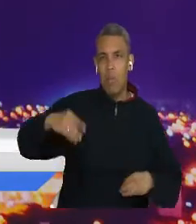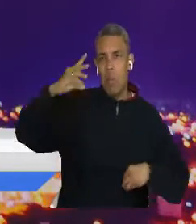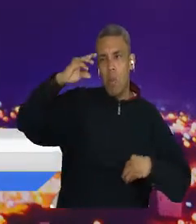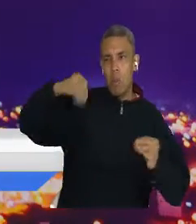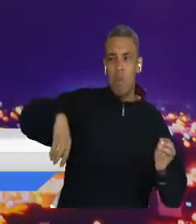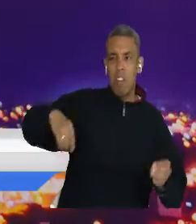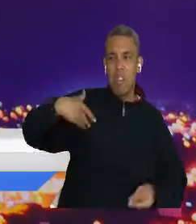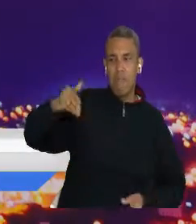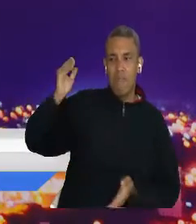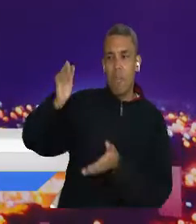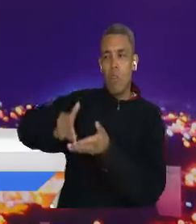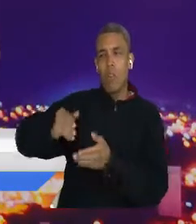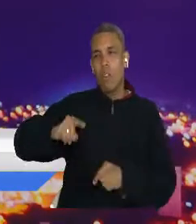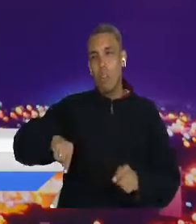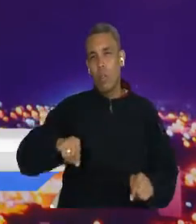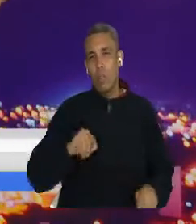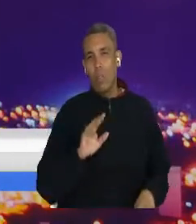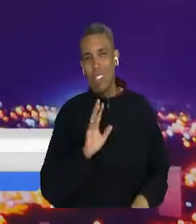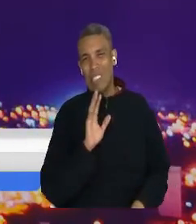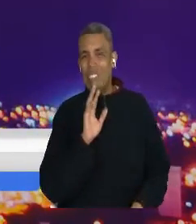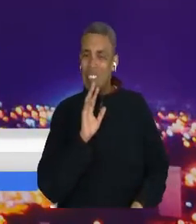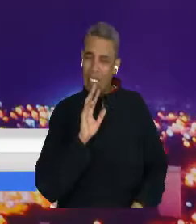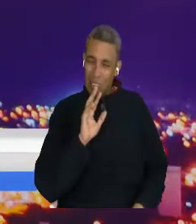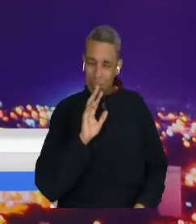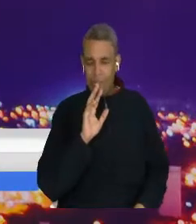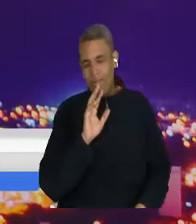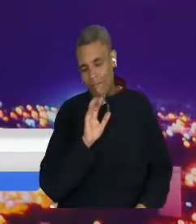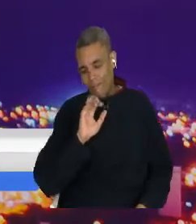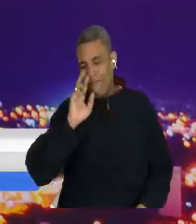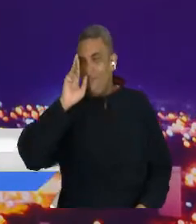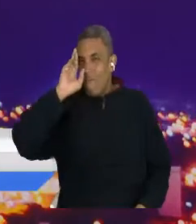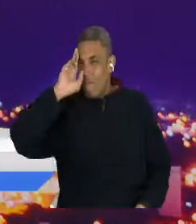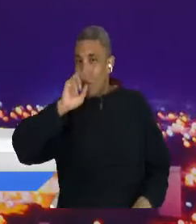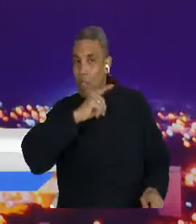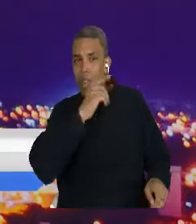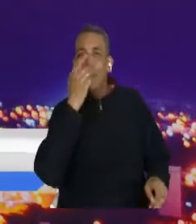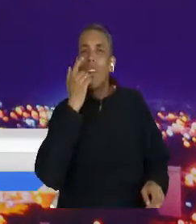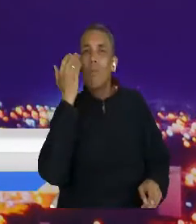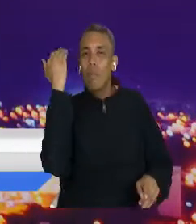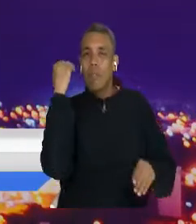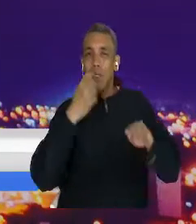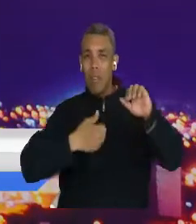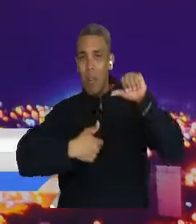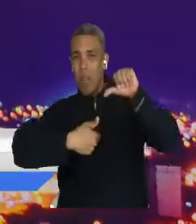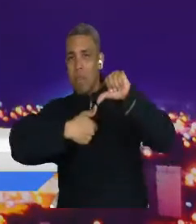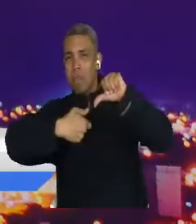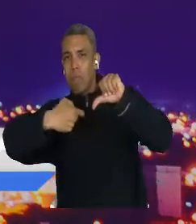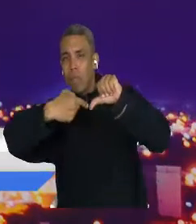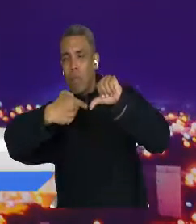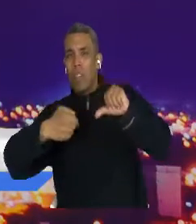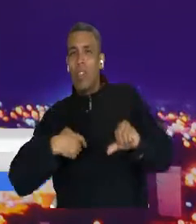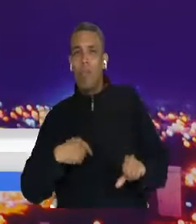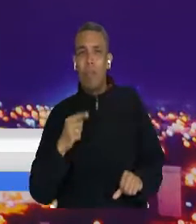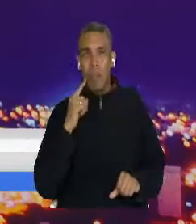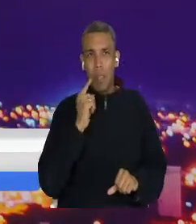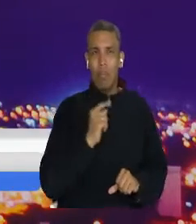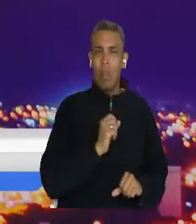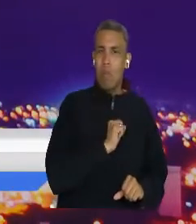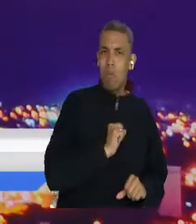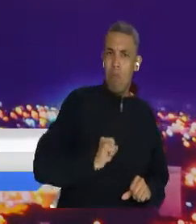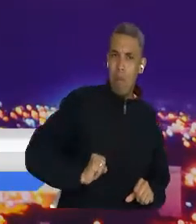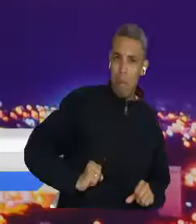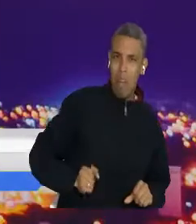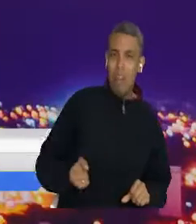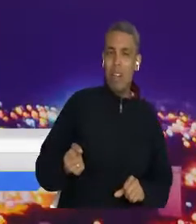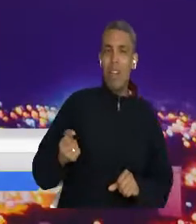el mundo, de acuerdos de paz, son confrontados porque son